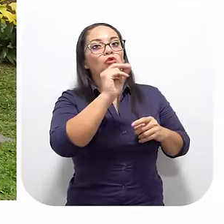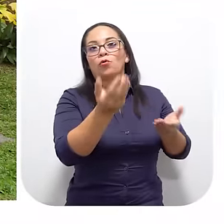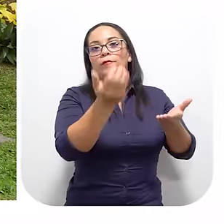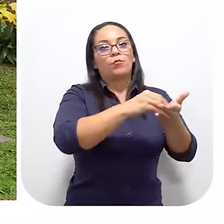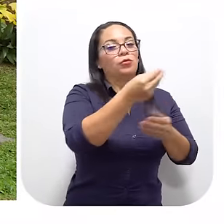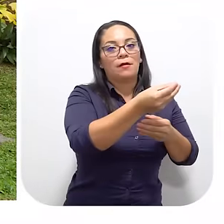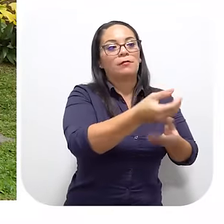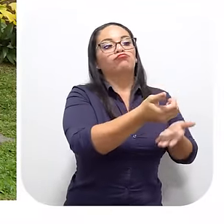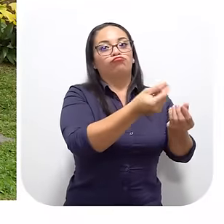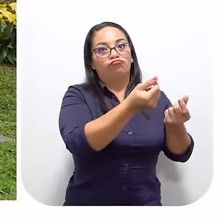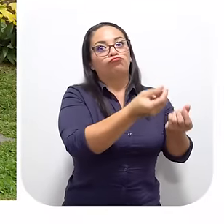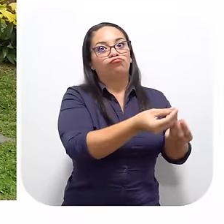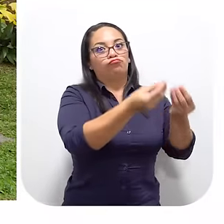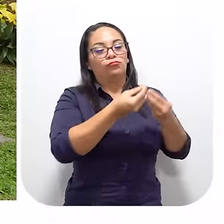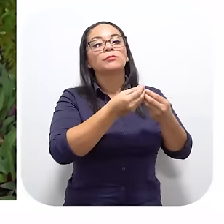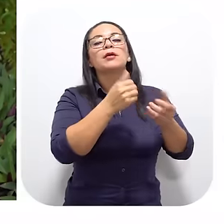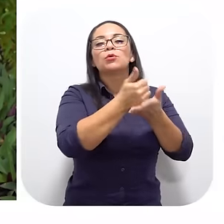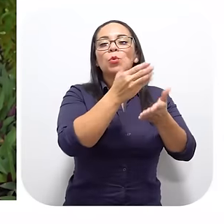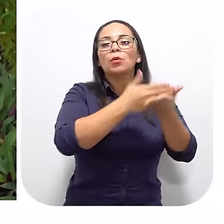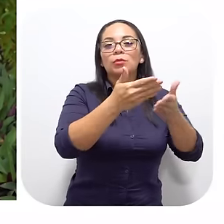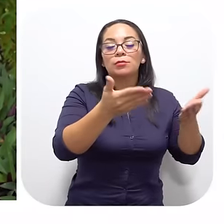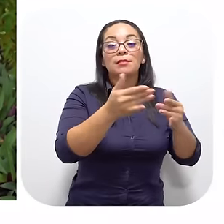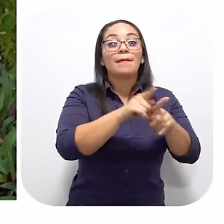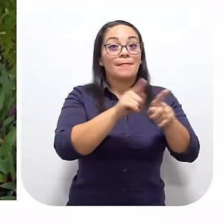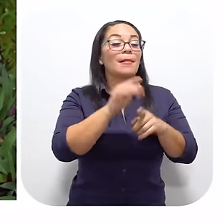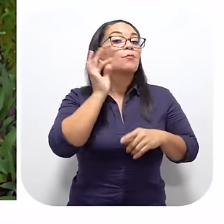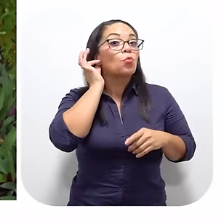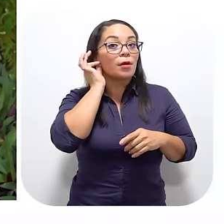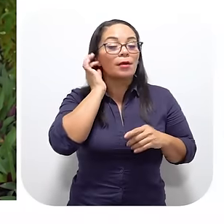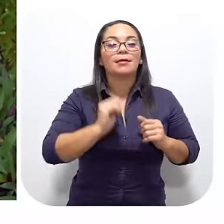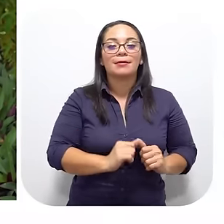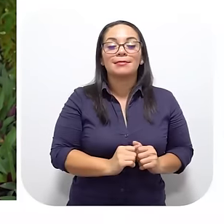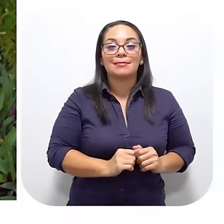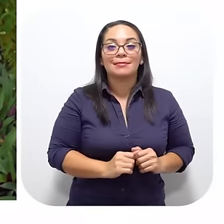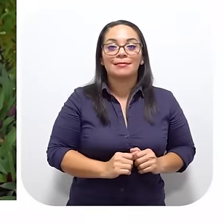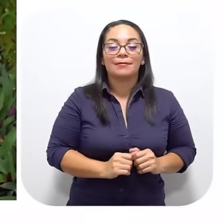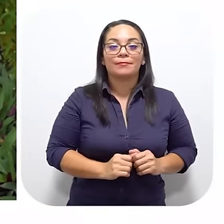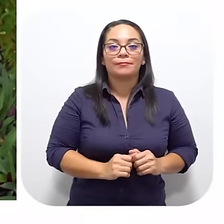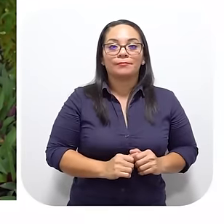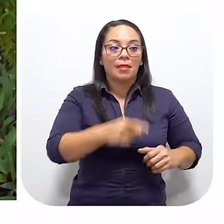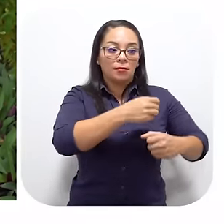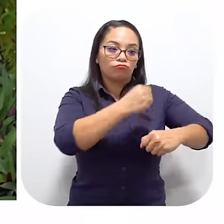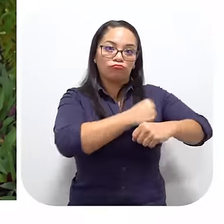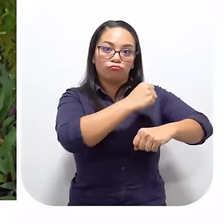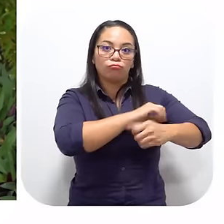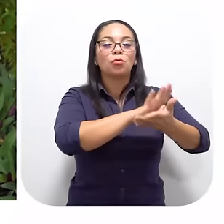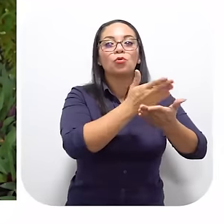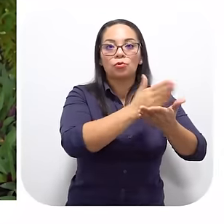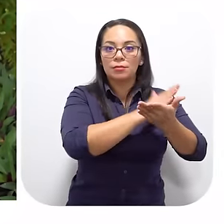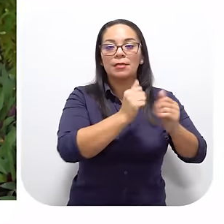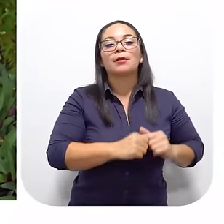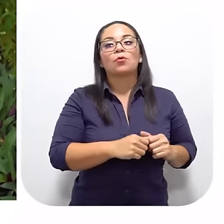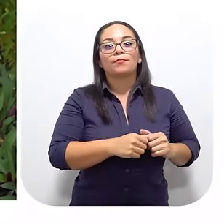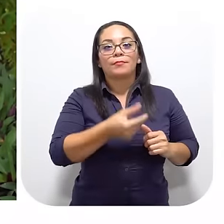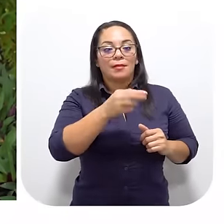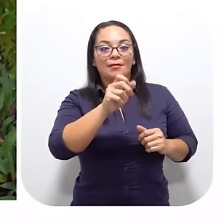Un fondo No reembolsable Y el INAMO Ayudó Con algunas cosas Para que las mujeres Hicieran El alimento